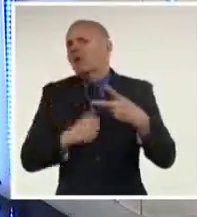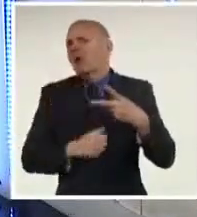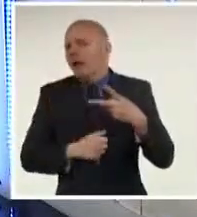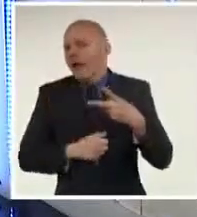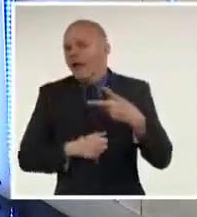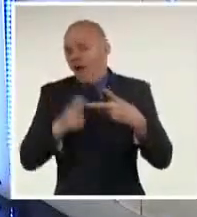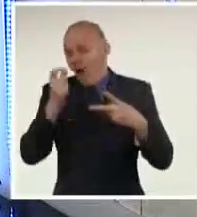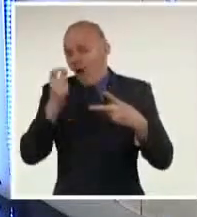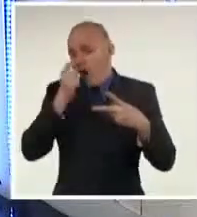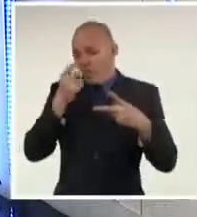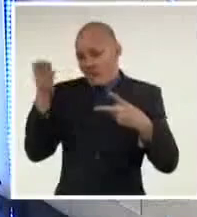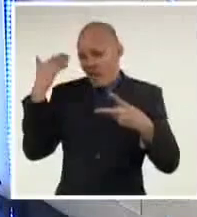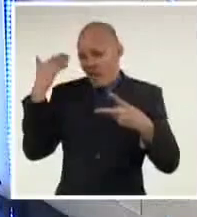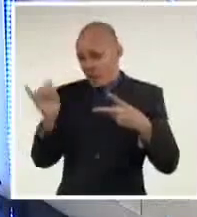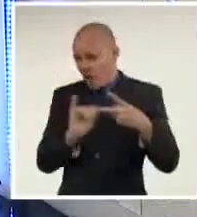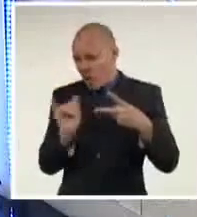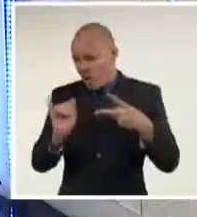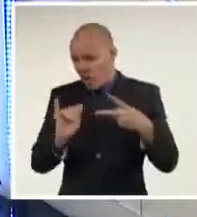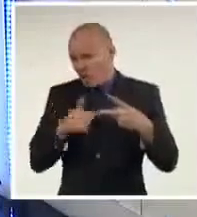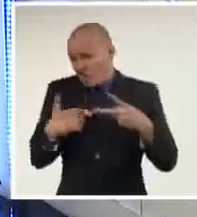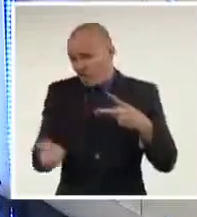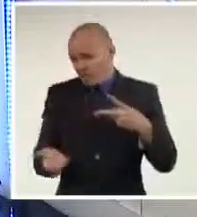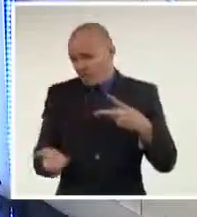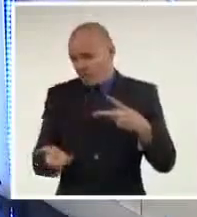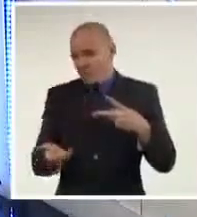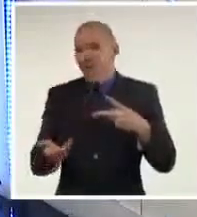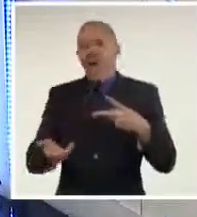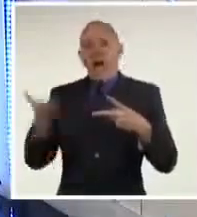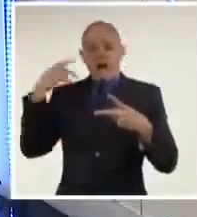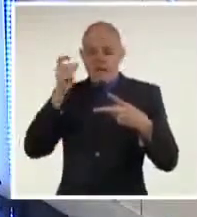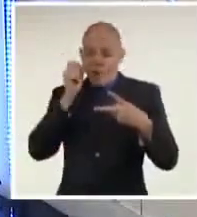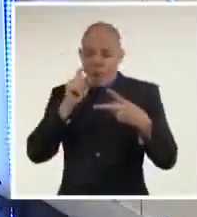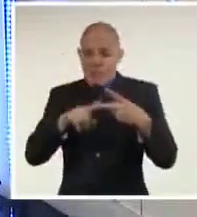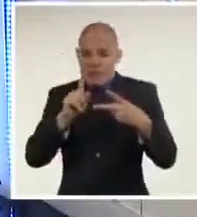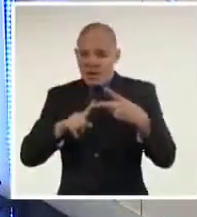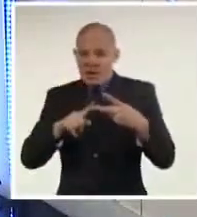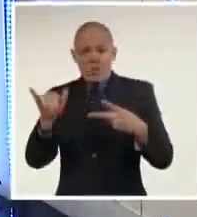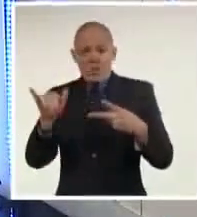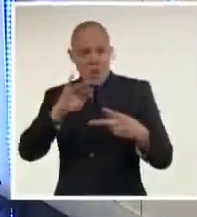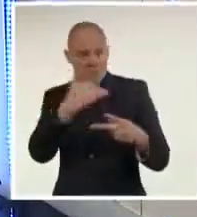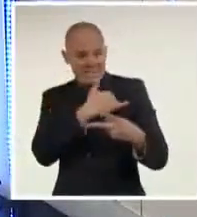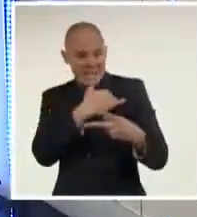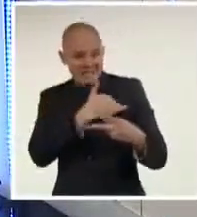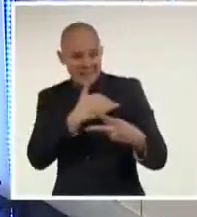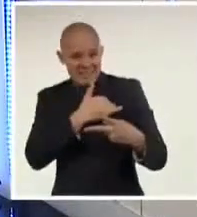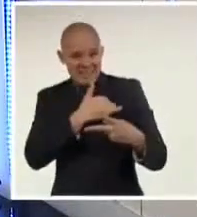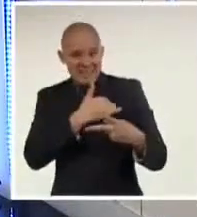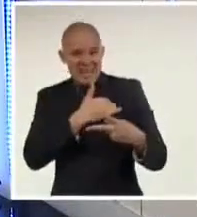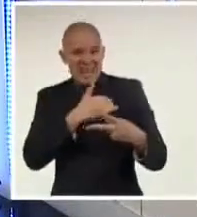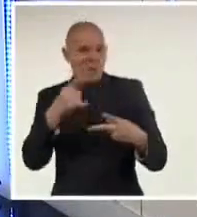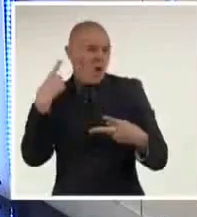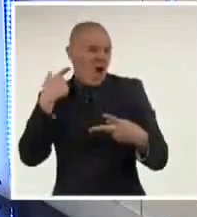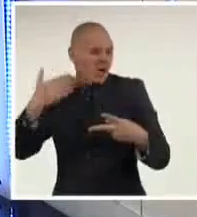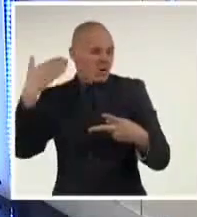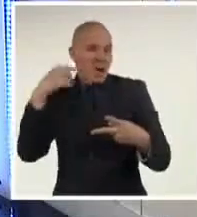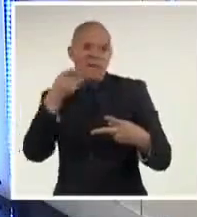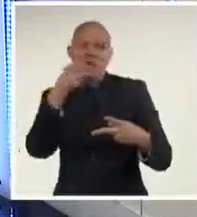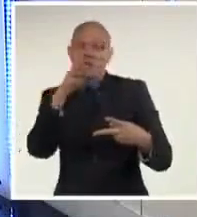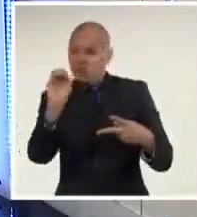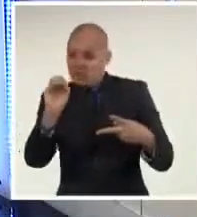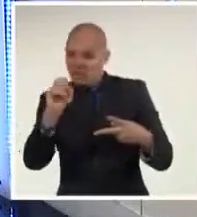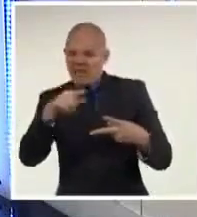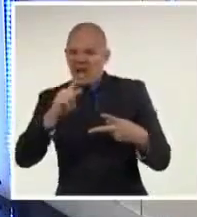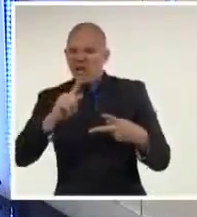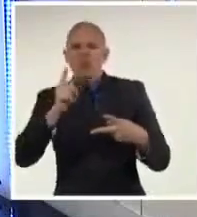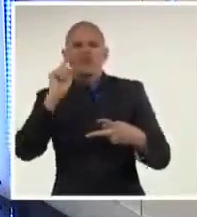desaparecieron un pueblo entero, incluyendo a 30 niños y dos embarazadas. De esos crímenes que no por viejos son menos indignantes. Ese hombre, José